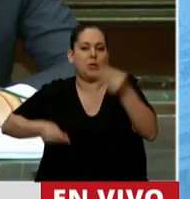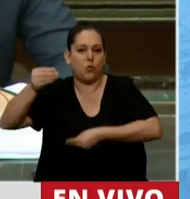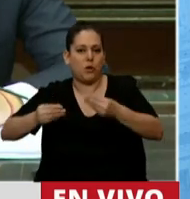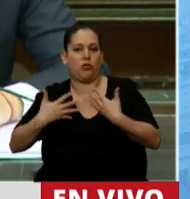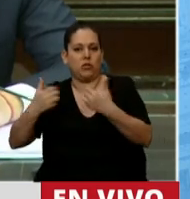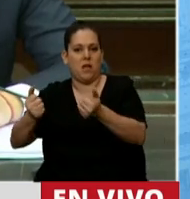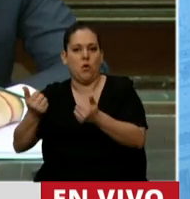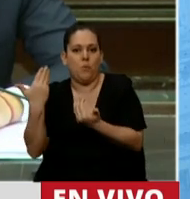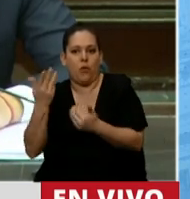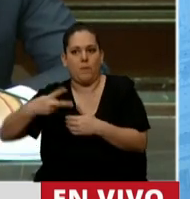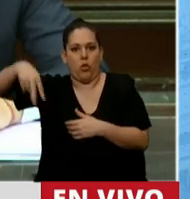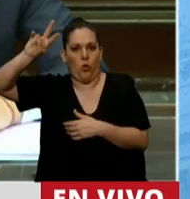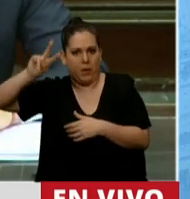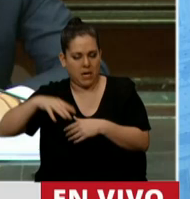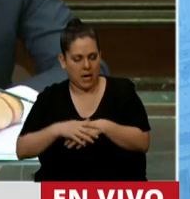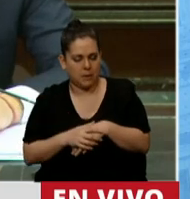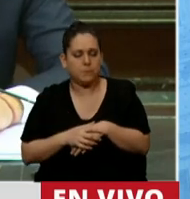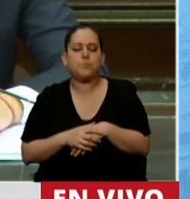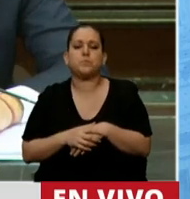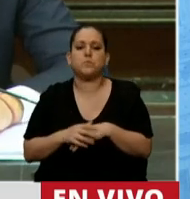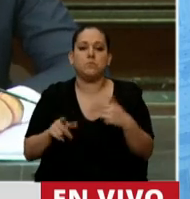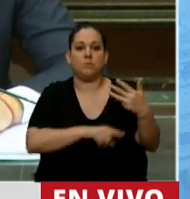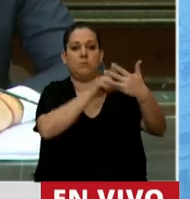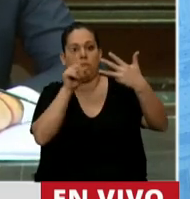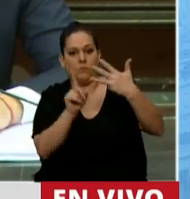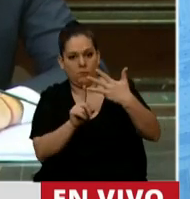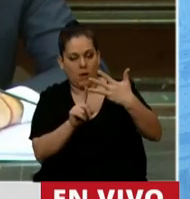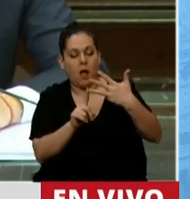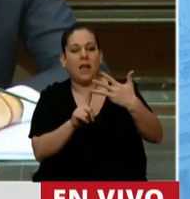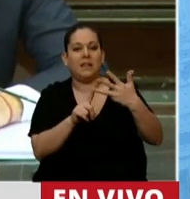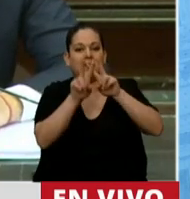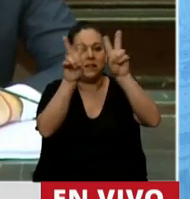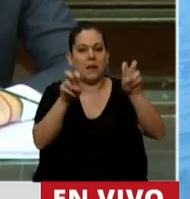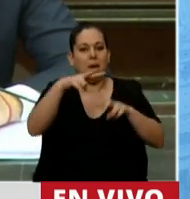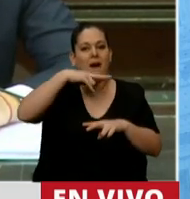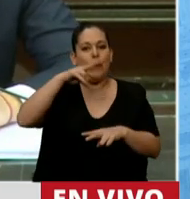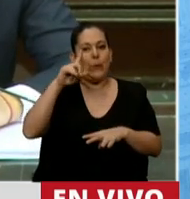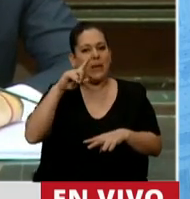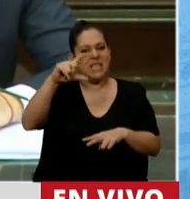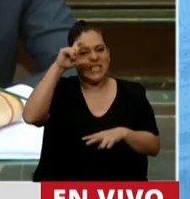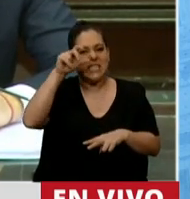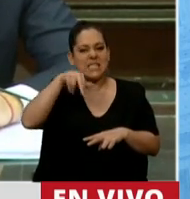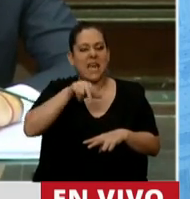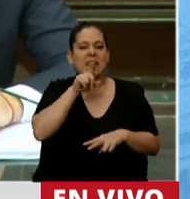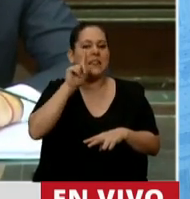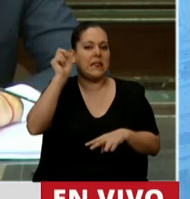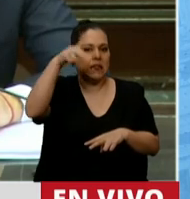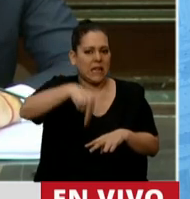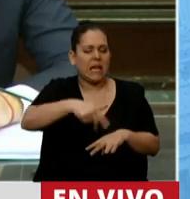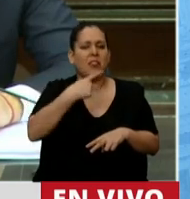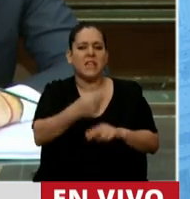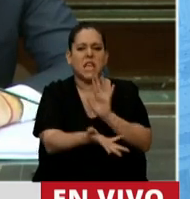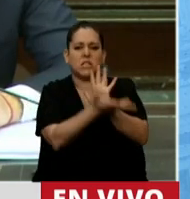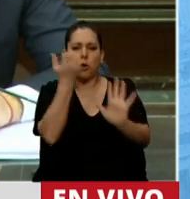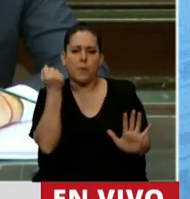debata y se ponga en discusión. Bueno, sobre el tema Vicentín, Ministro, se habló de la expropiación, hicieron una conferencia de prensa, el Presidente